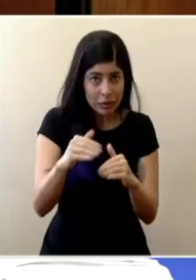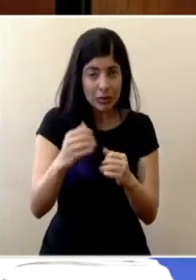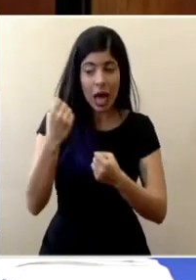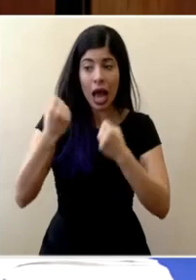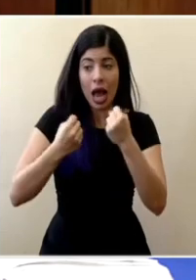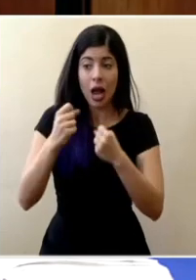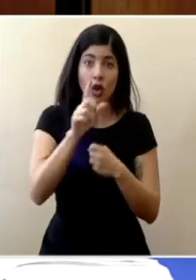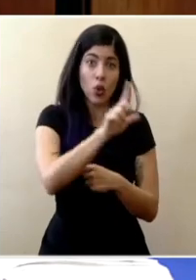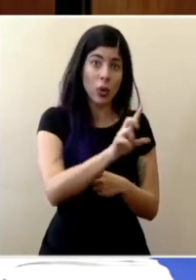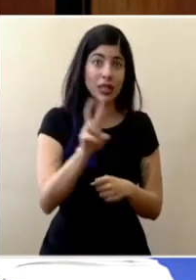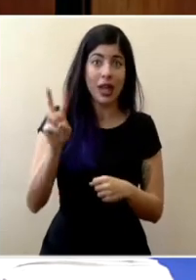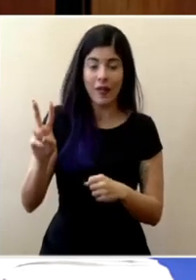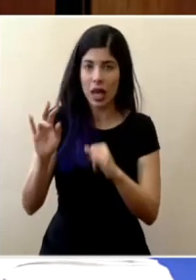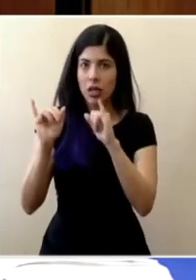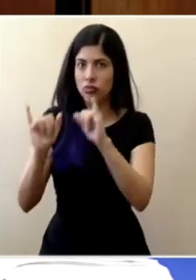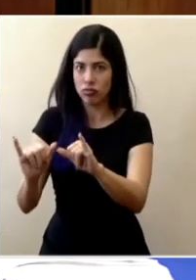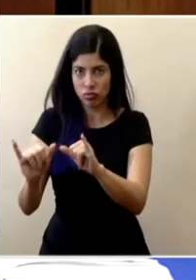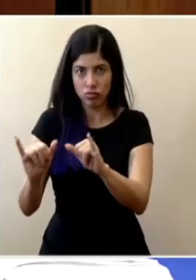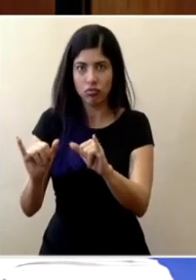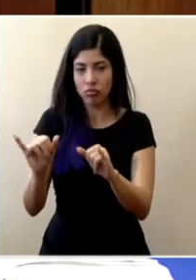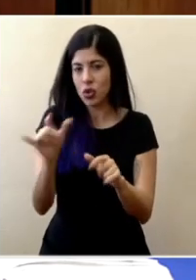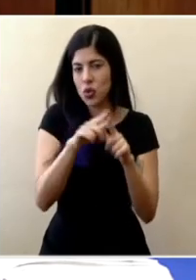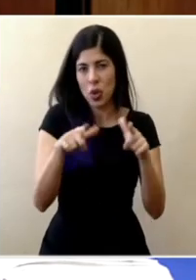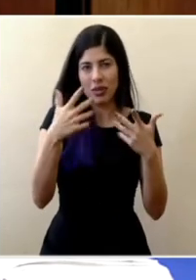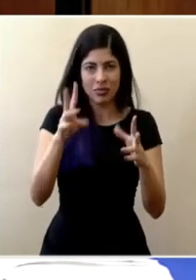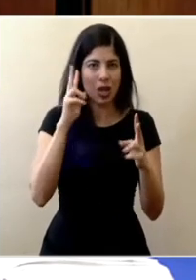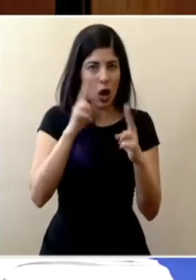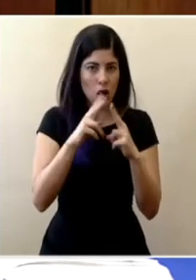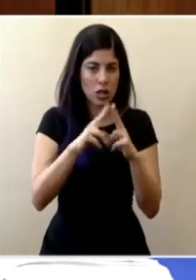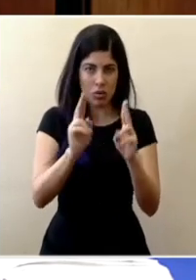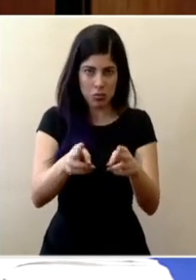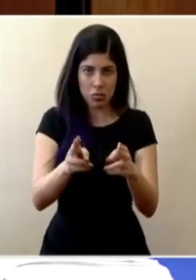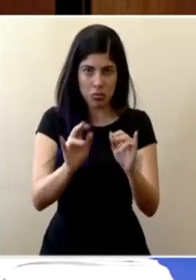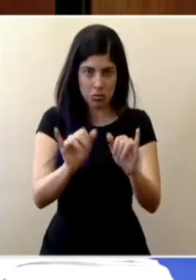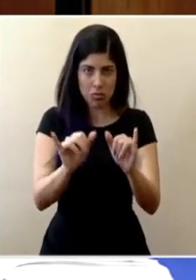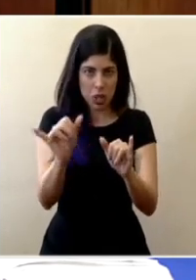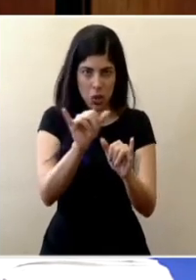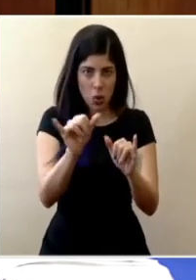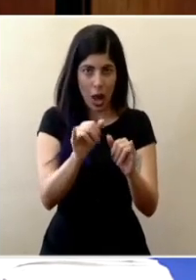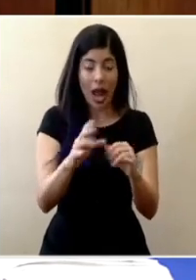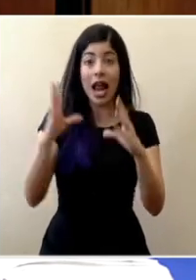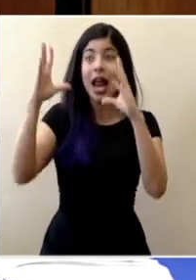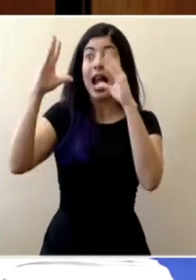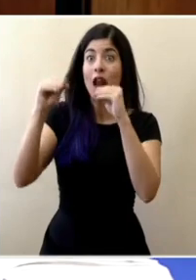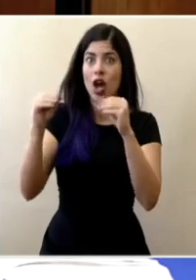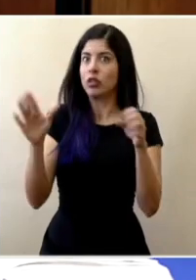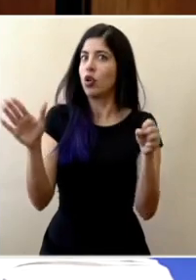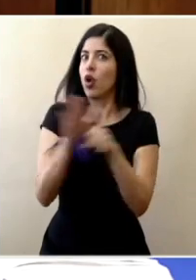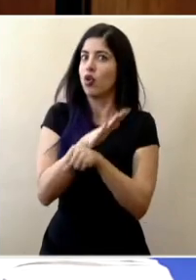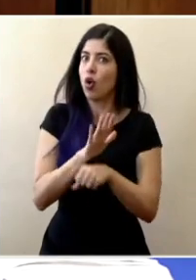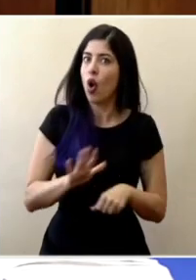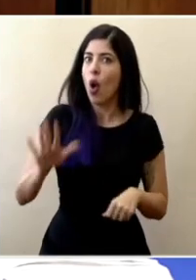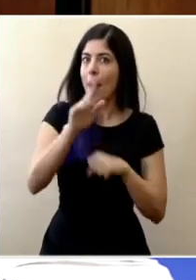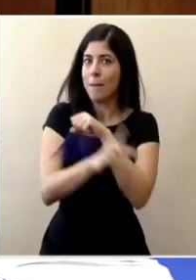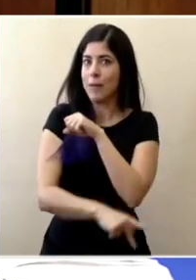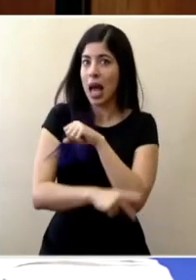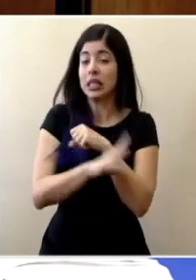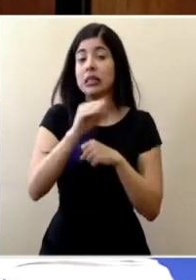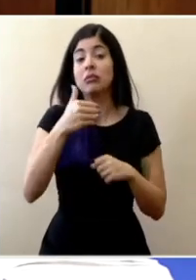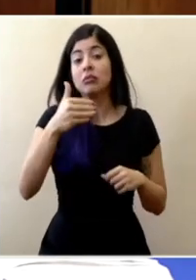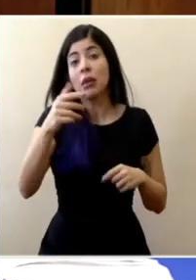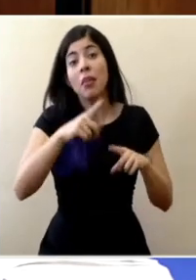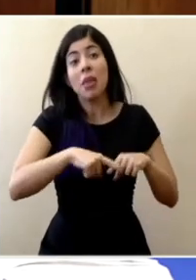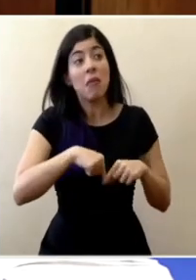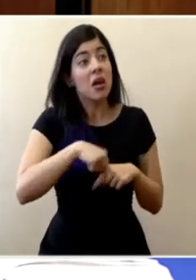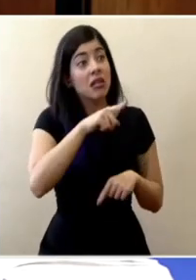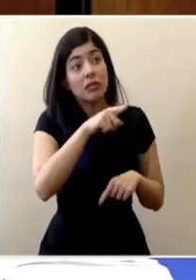de lunes a viernes en las zonas ya determinadas la nocturna total y en algún momento de acuerdo a las circunstancias podríamos variar